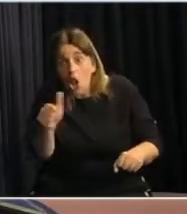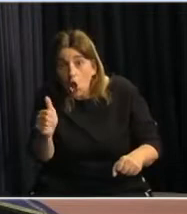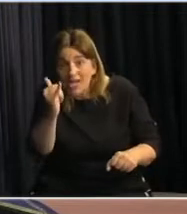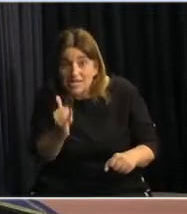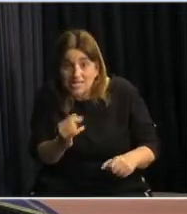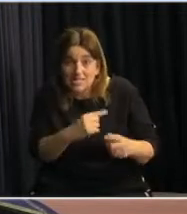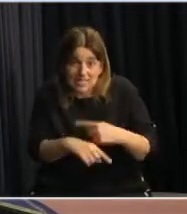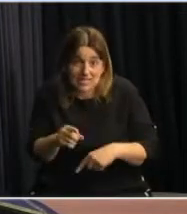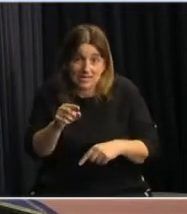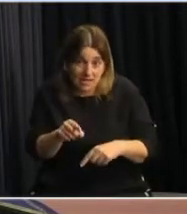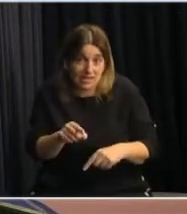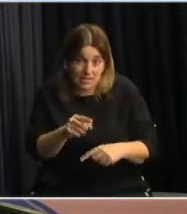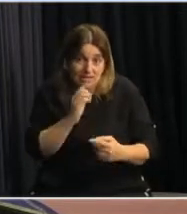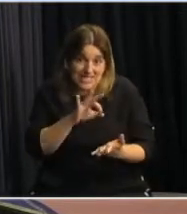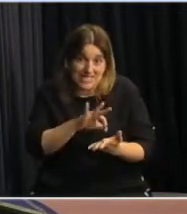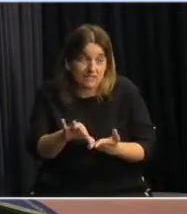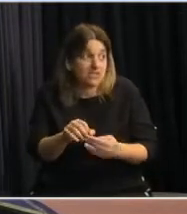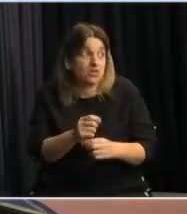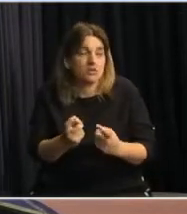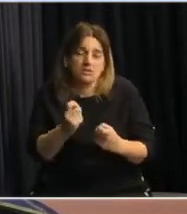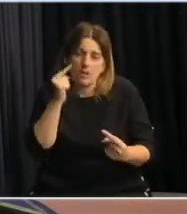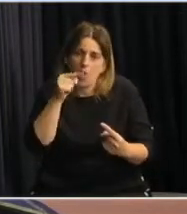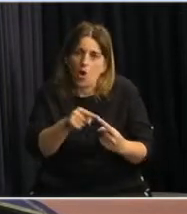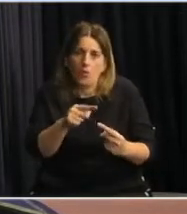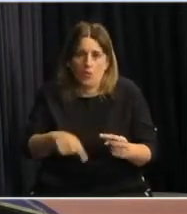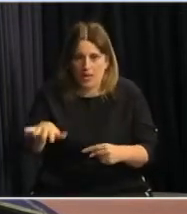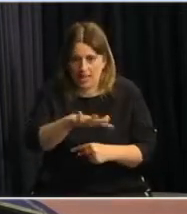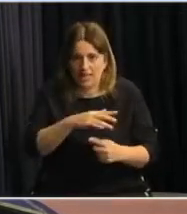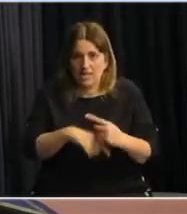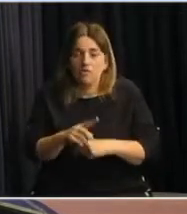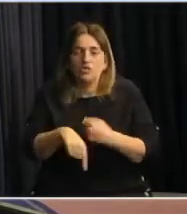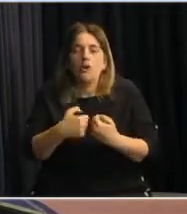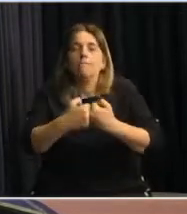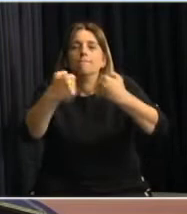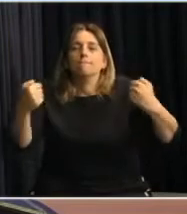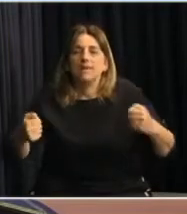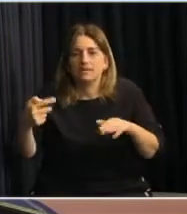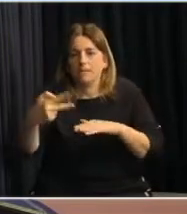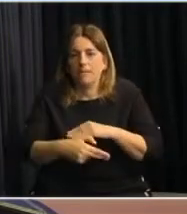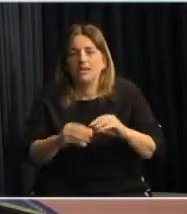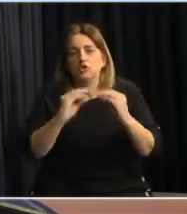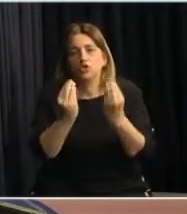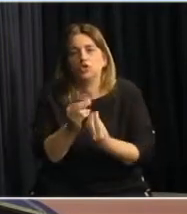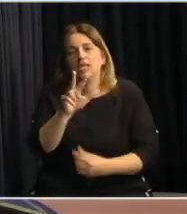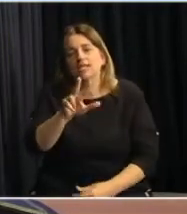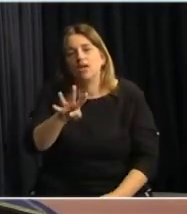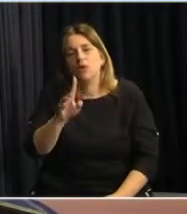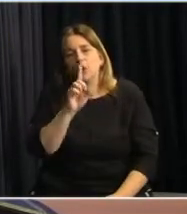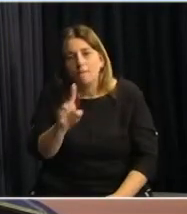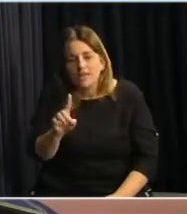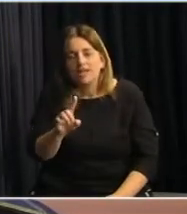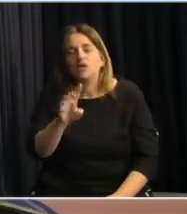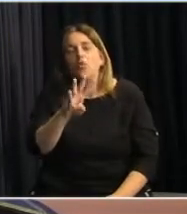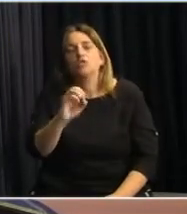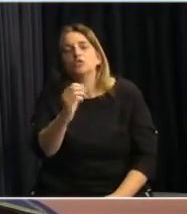efectivo impacto, tiene que llegar al destinatario. Y por eso es ampliación del plazo. A esos 34.403